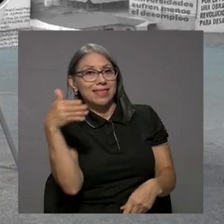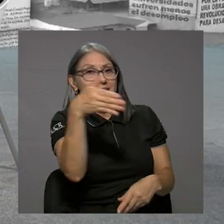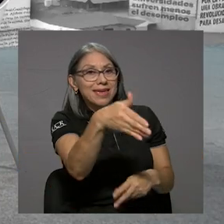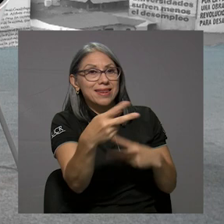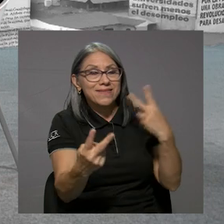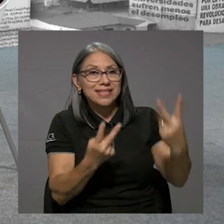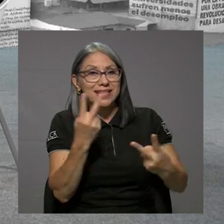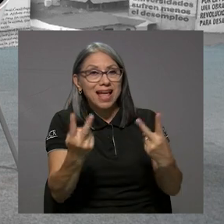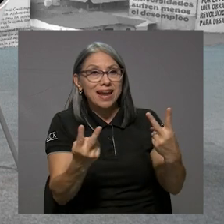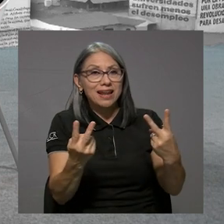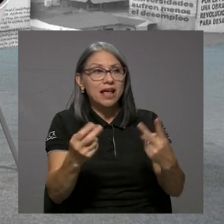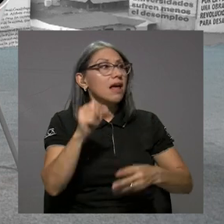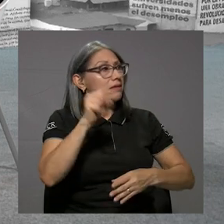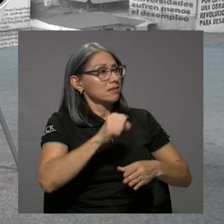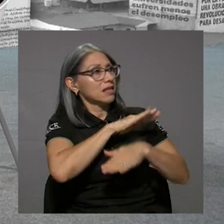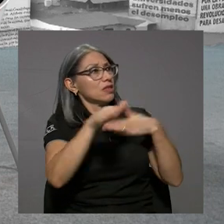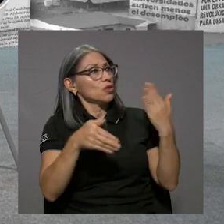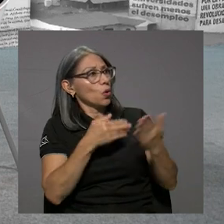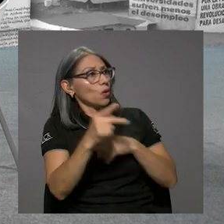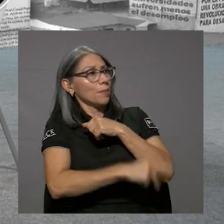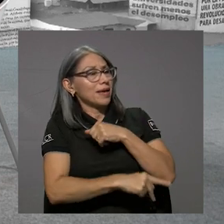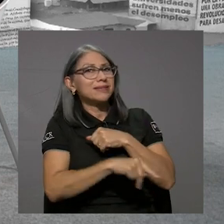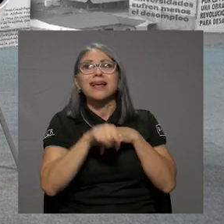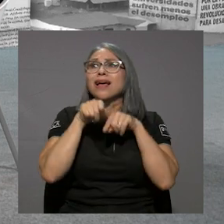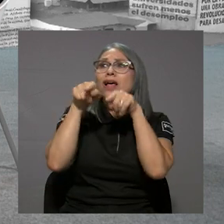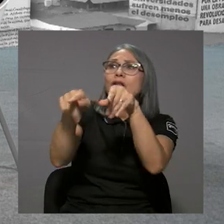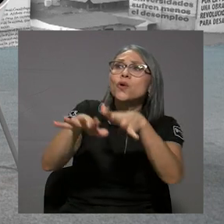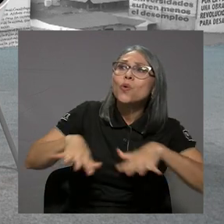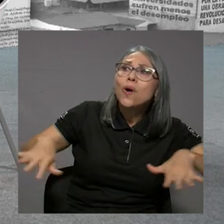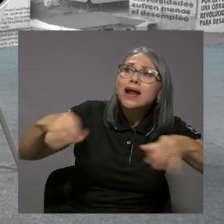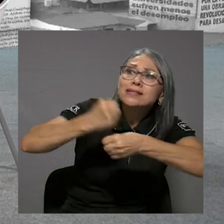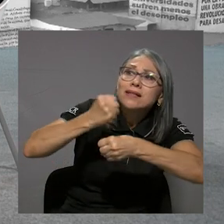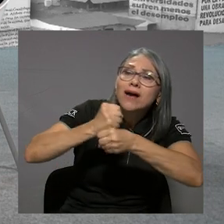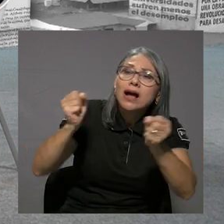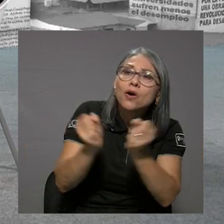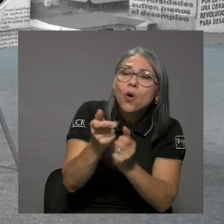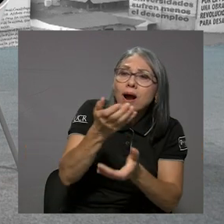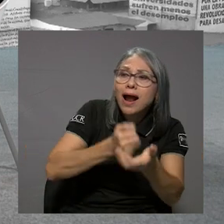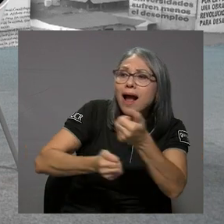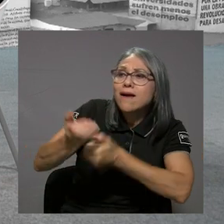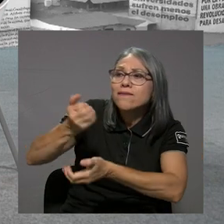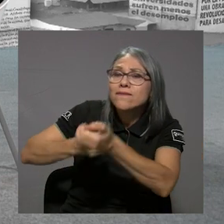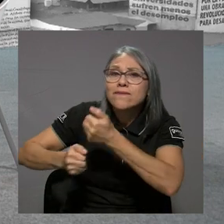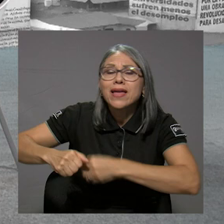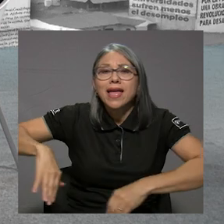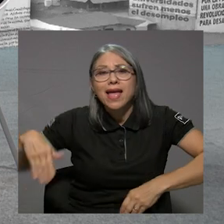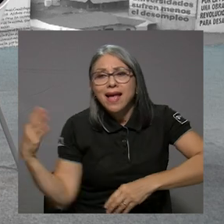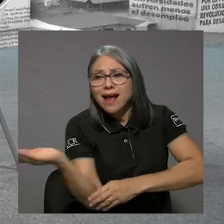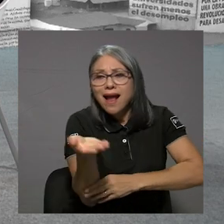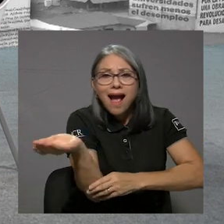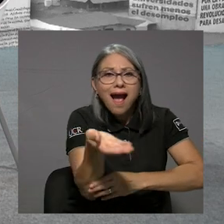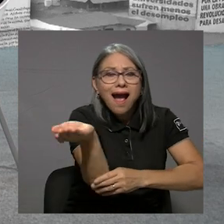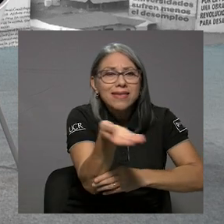Sí, todo el país. ...los beneficios de café, los ingenios de caña de azúcar, las industrias... La